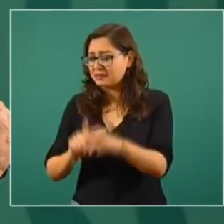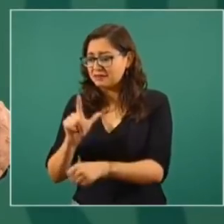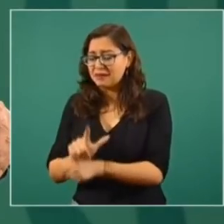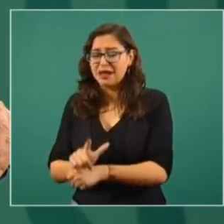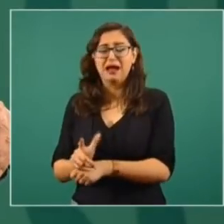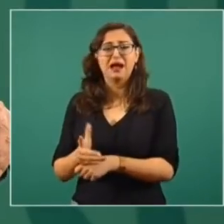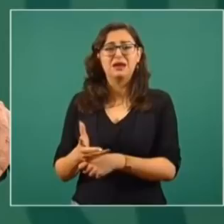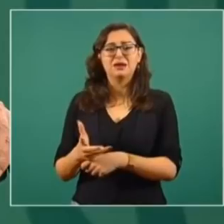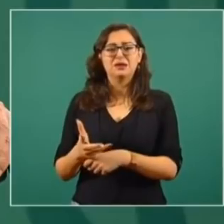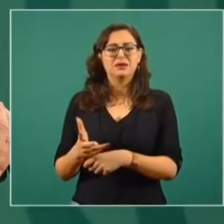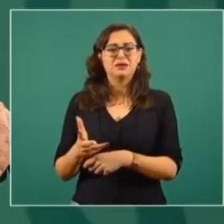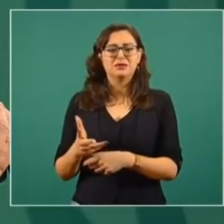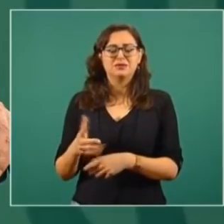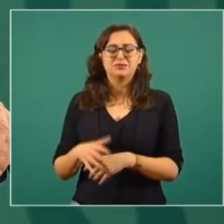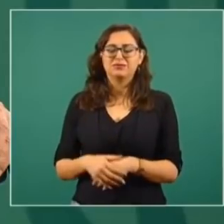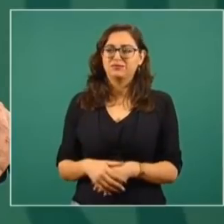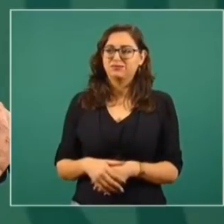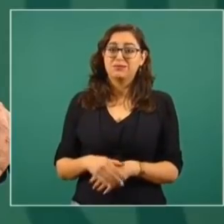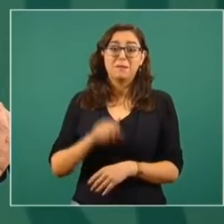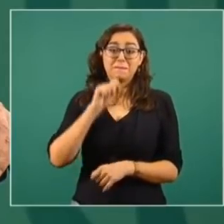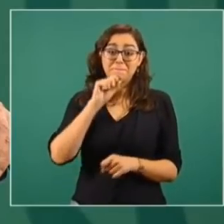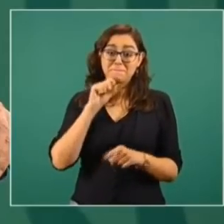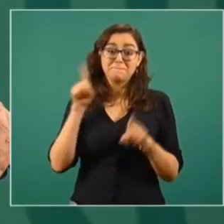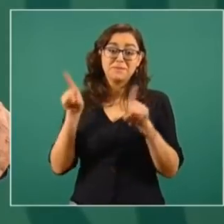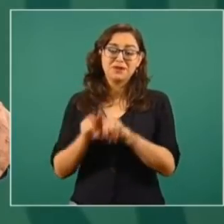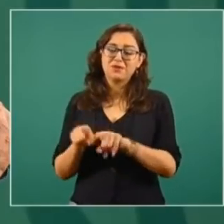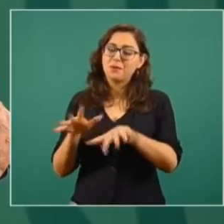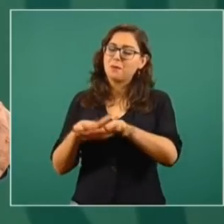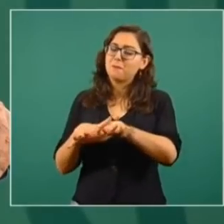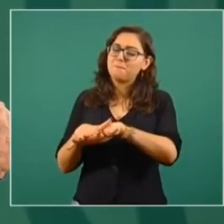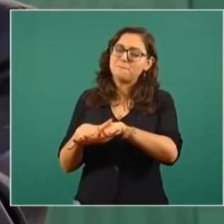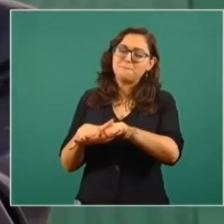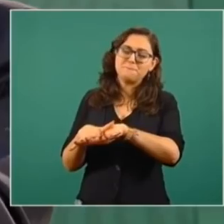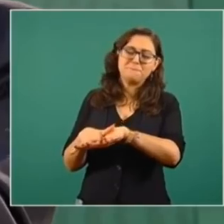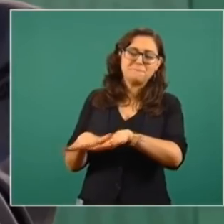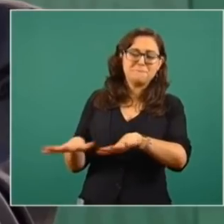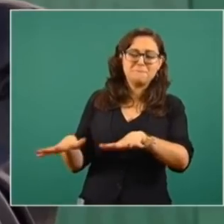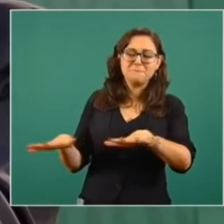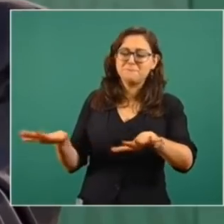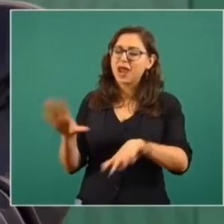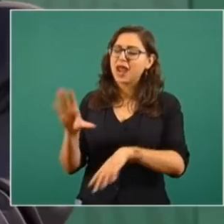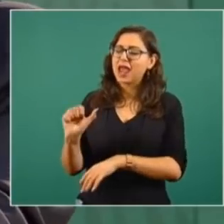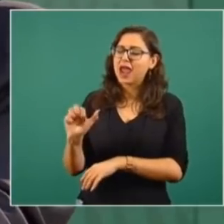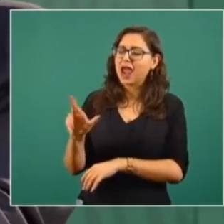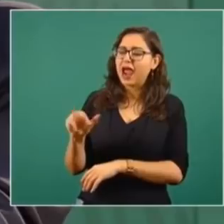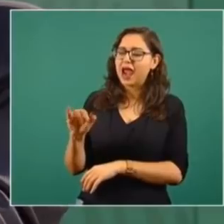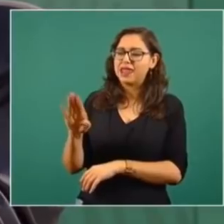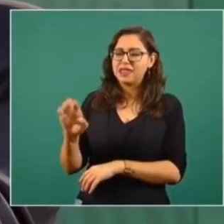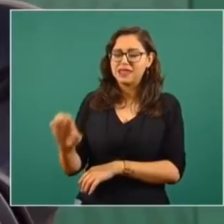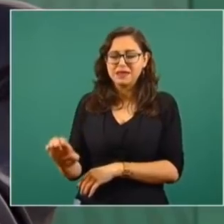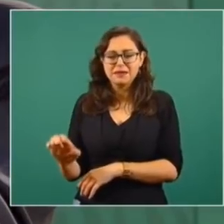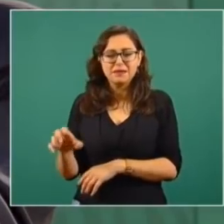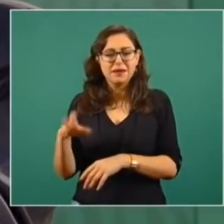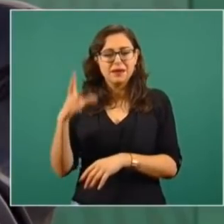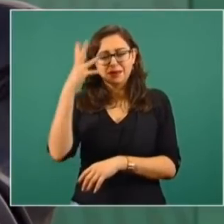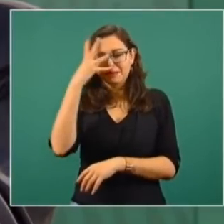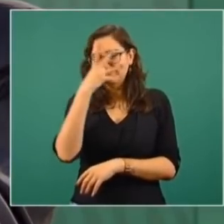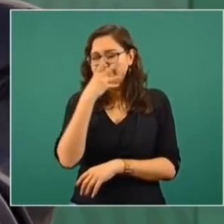es el mar turquesa, el Caribe, parte del Golfo,